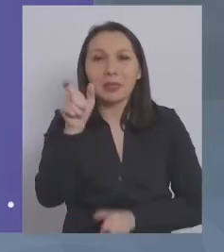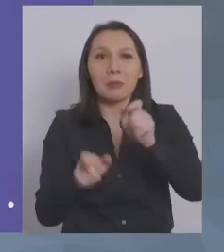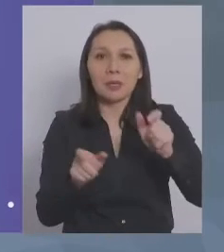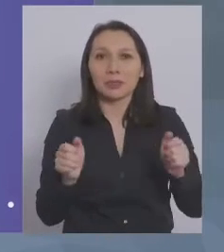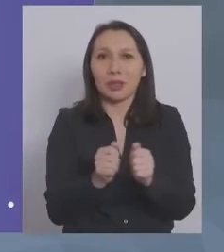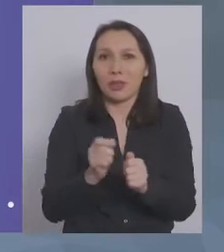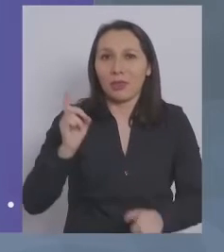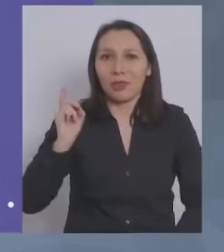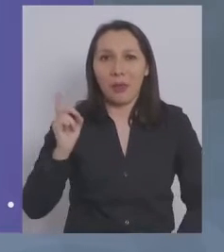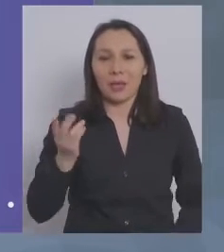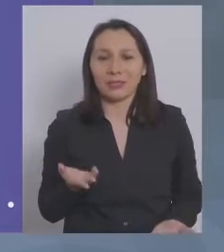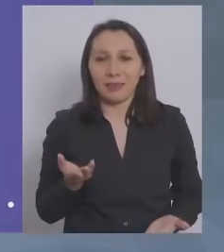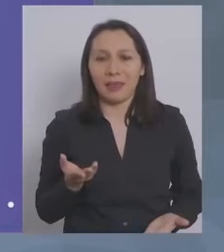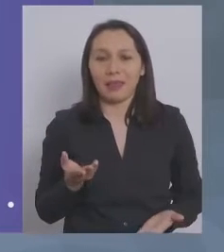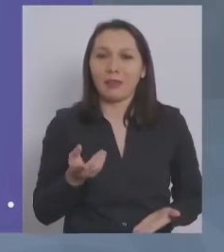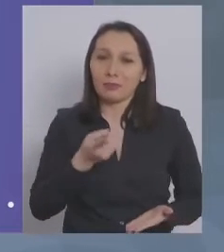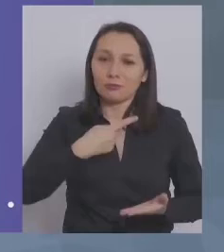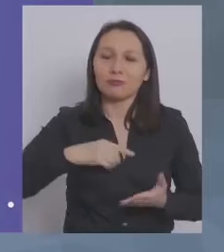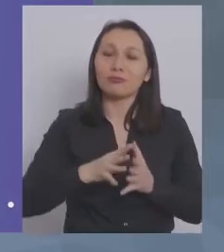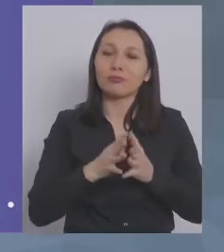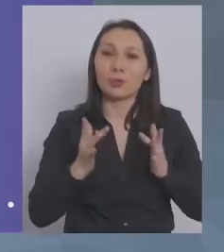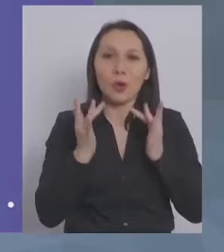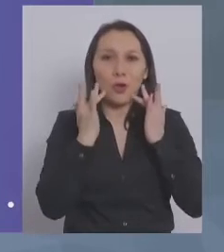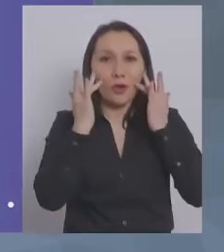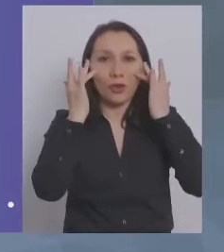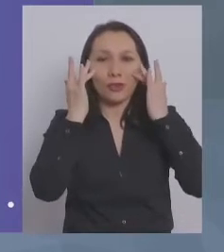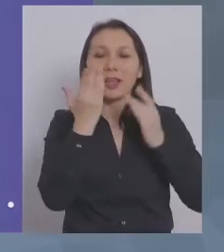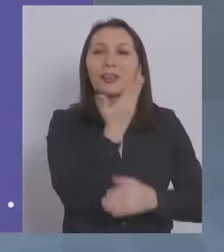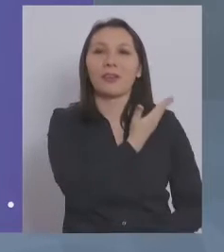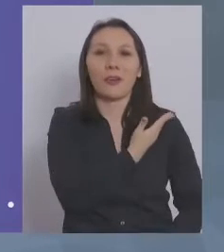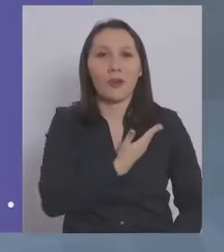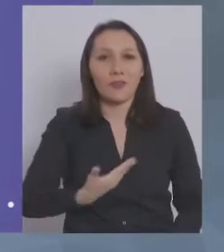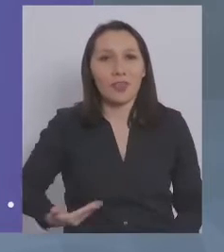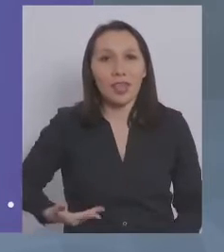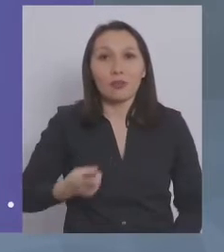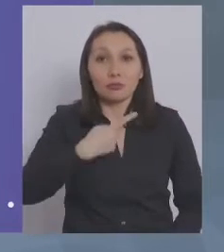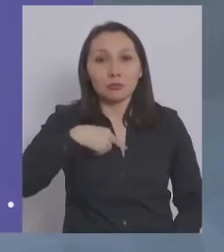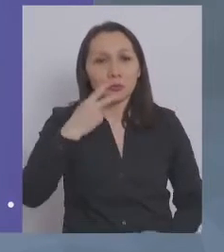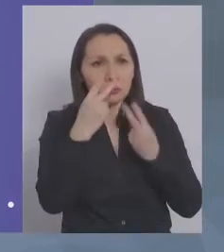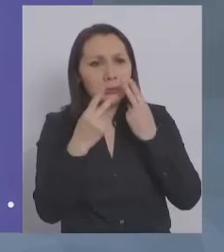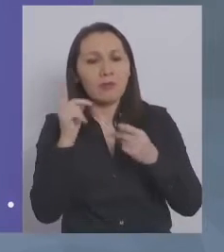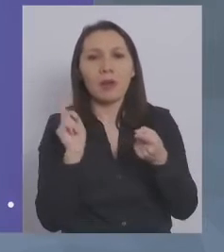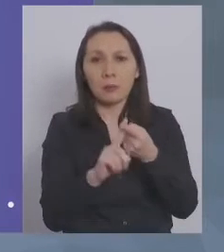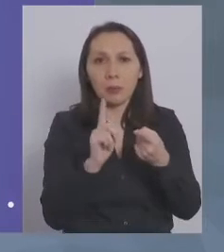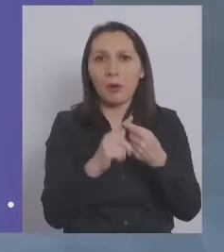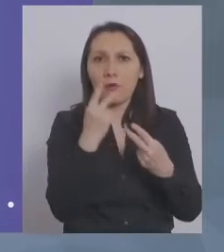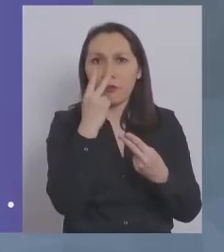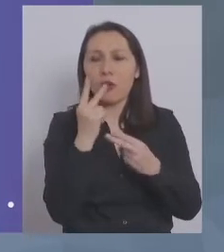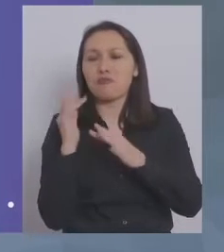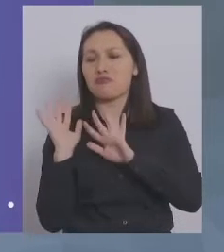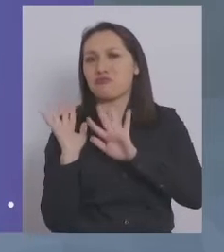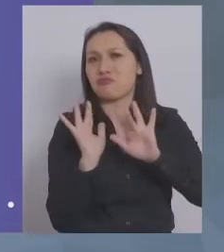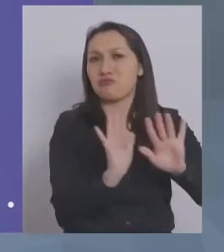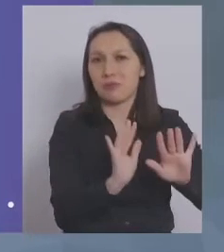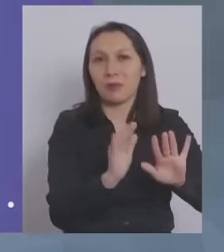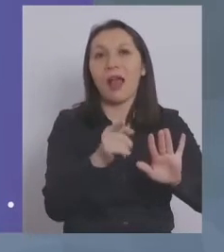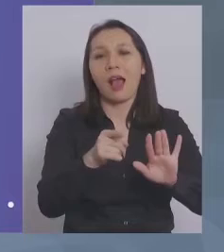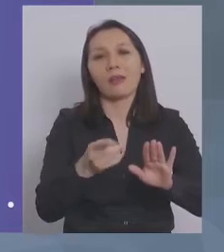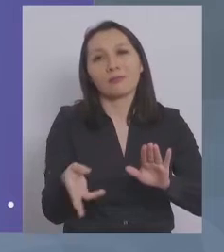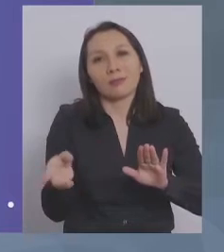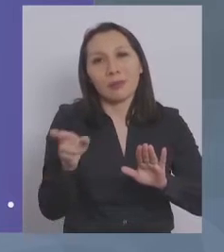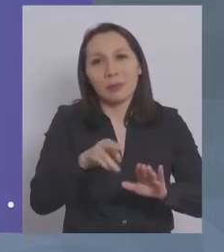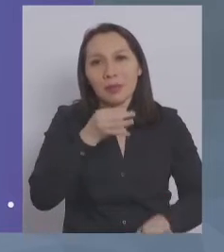personas con discapacidad, estamos muy contentos como gobierno de la participación que estamos viendo. Y queremos